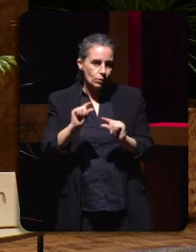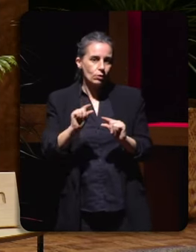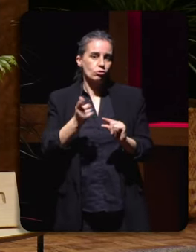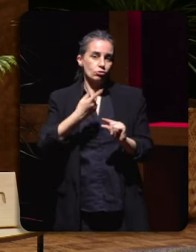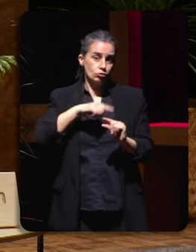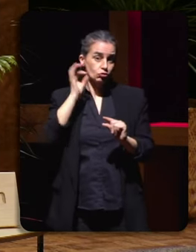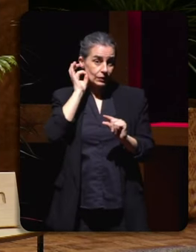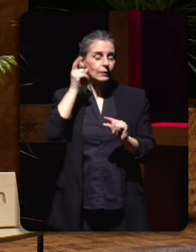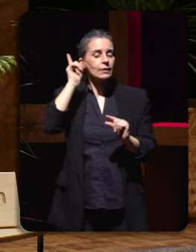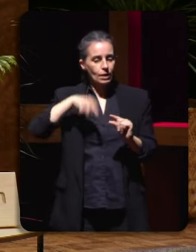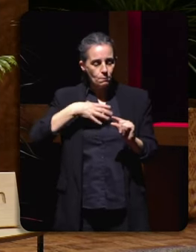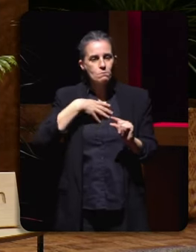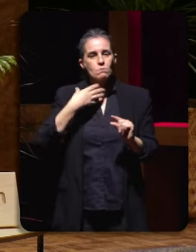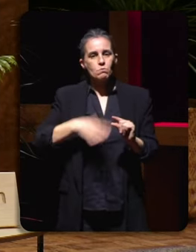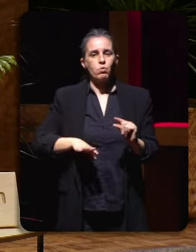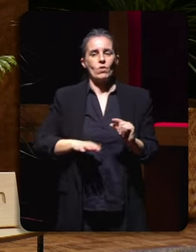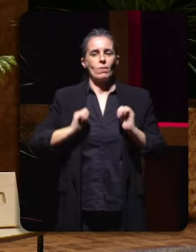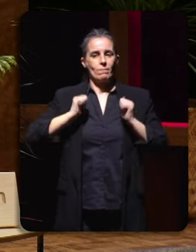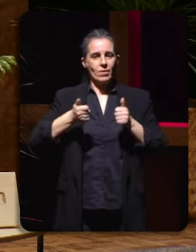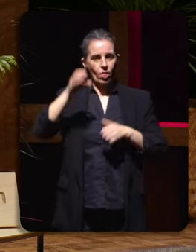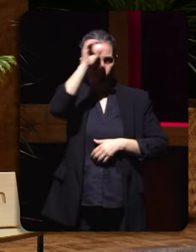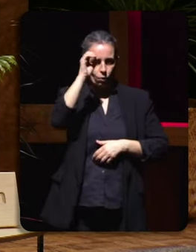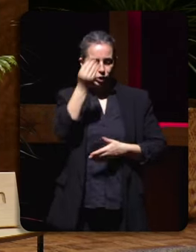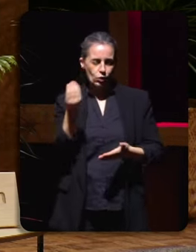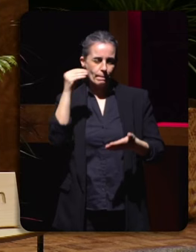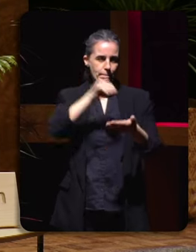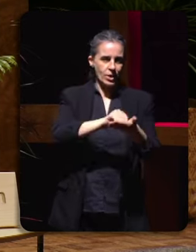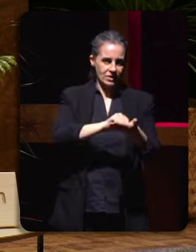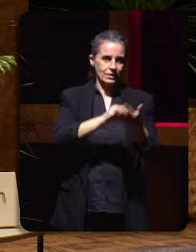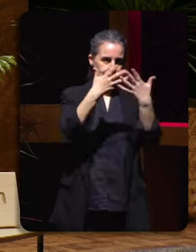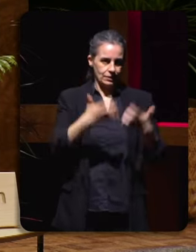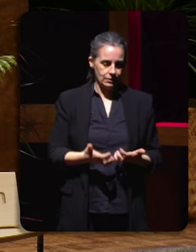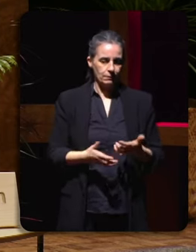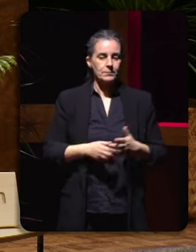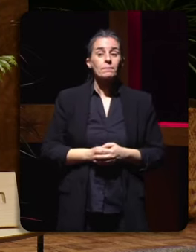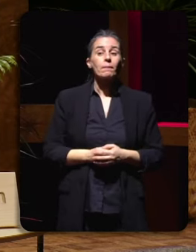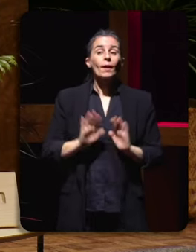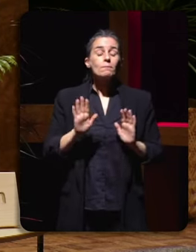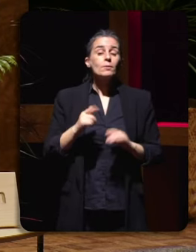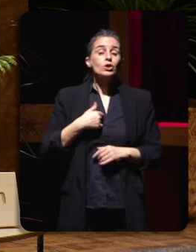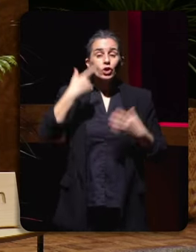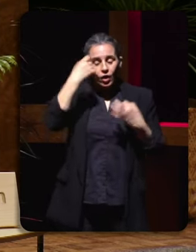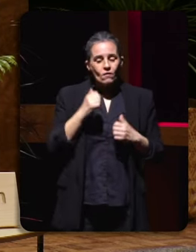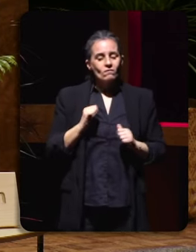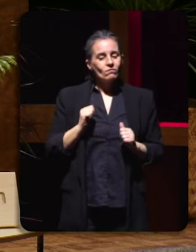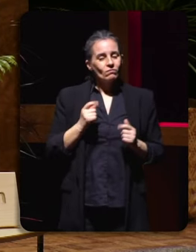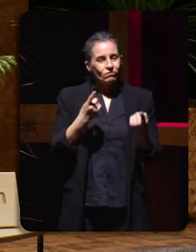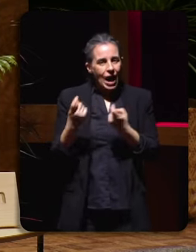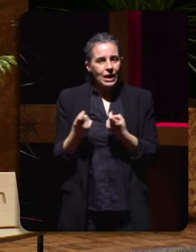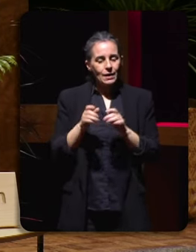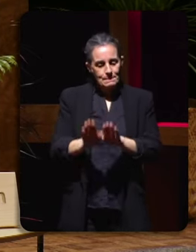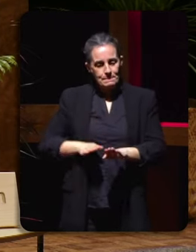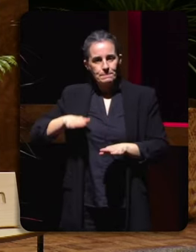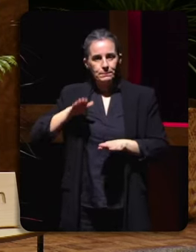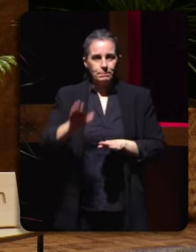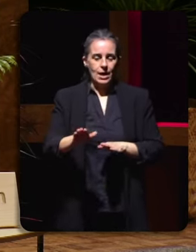podemos introducir a nosa propia opinión e a noso propio enfoque pero en todo caso eu creo que falta ese paso que